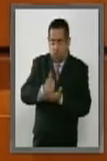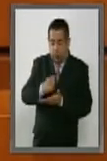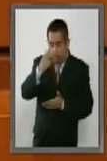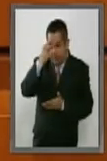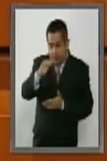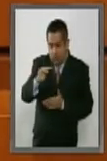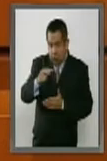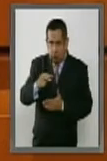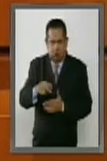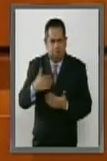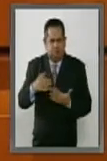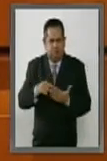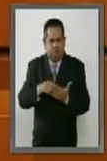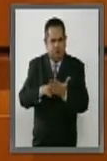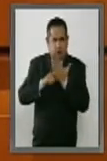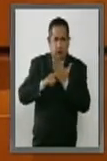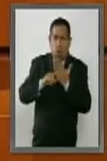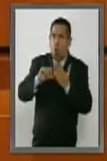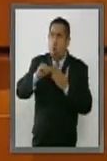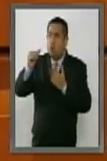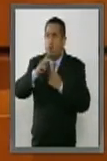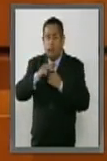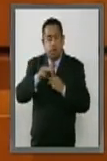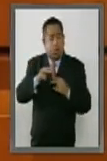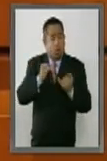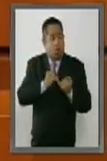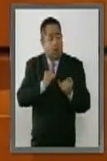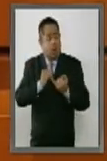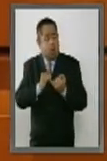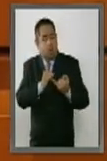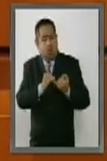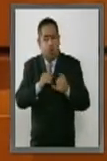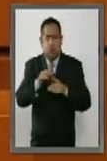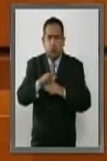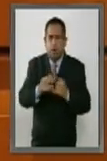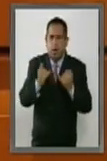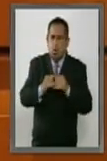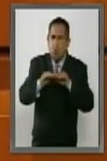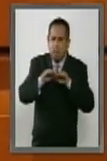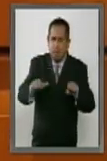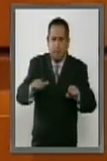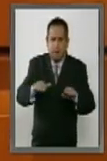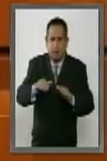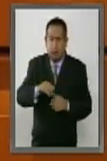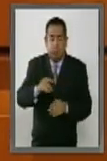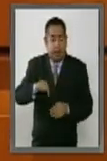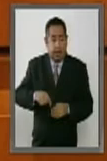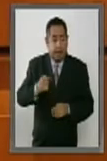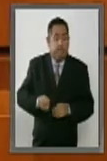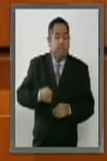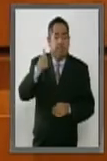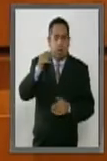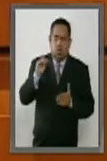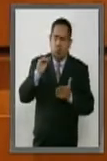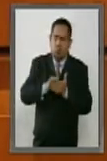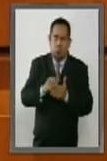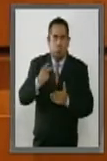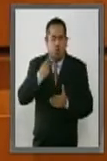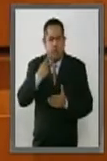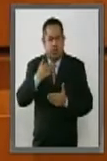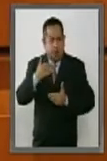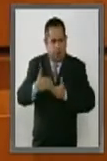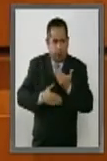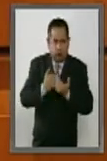es un referente en el país en materia de políticas de igualdad, al ser el primero en implementar políticas y